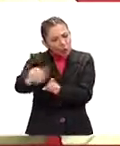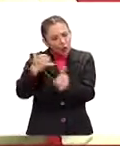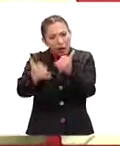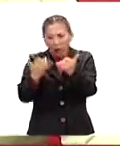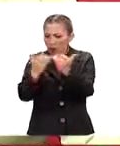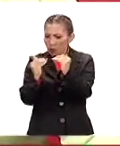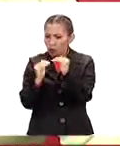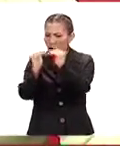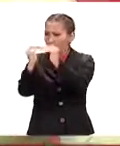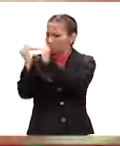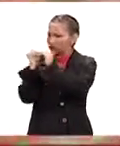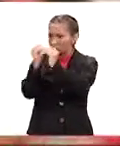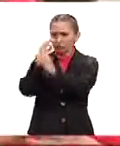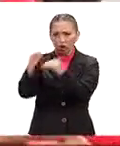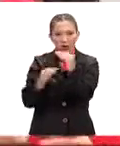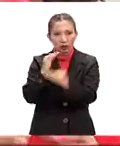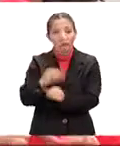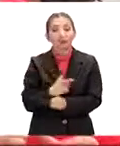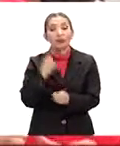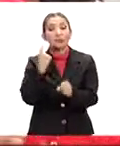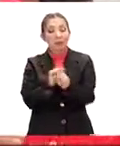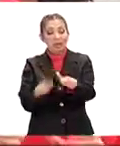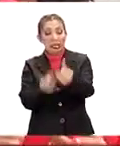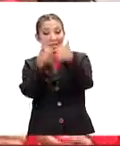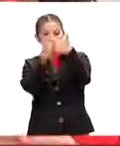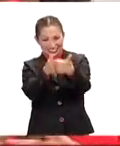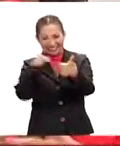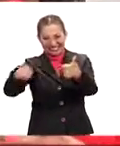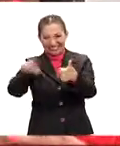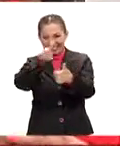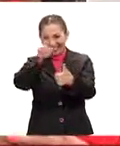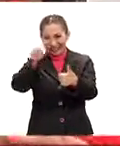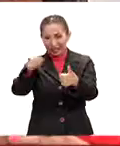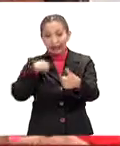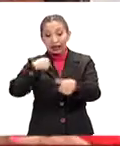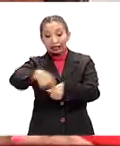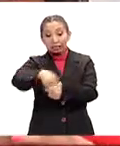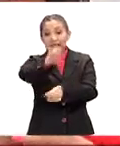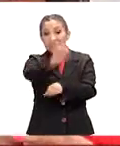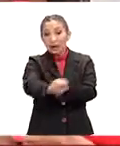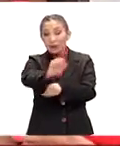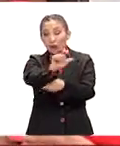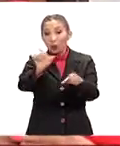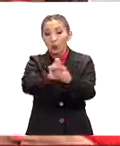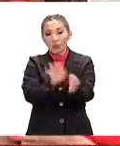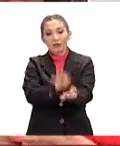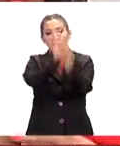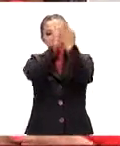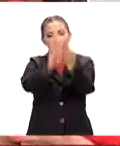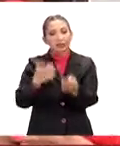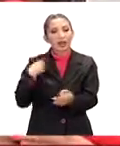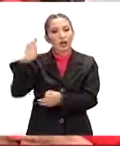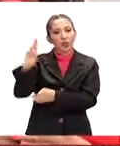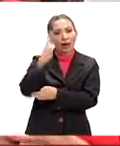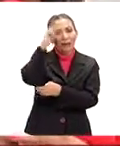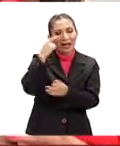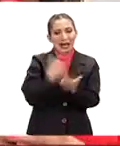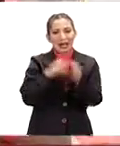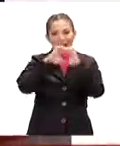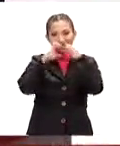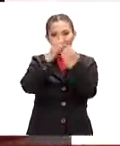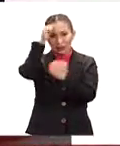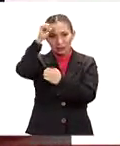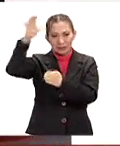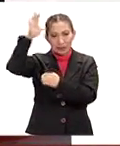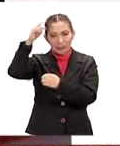igual, igual contra cualquiera. El primer reto del estratega argentino será este sábado cuando enfrente a Pumas en el Clásico Capitalino en el